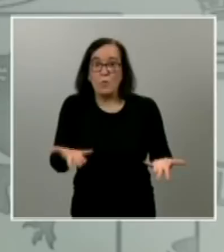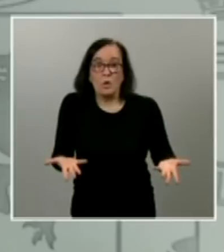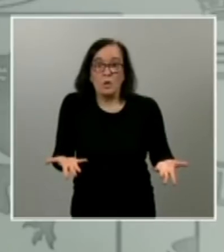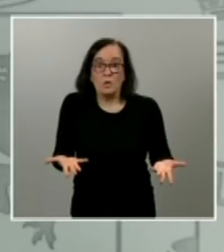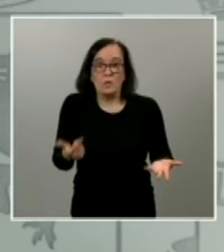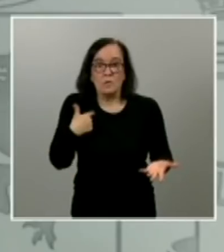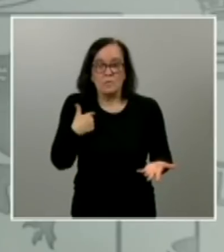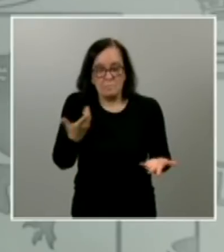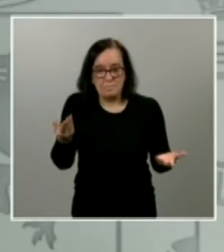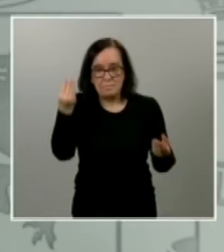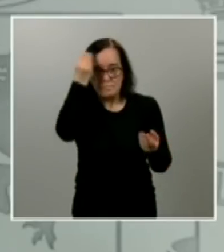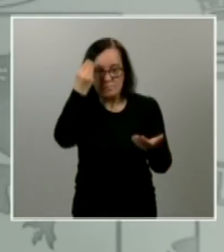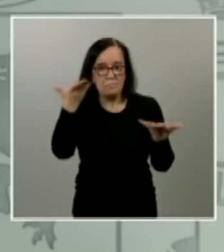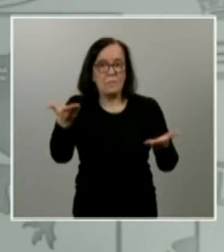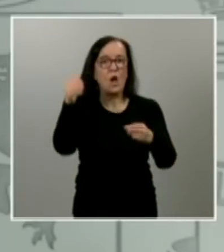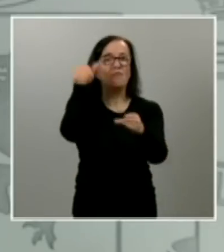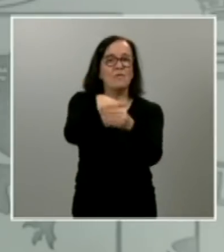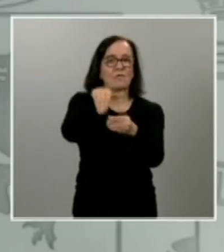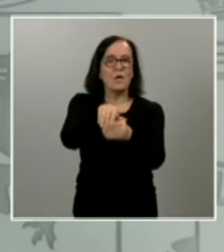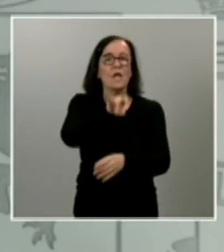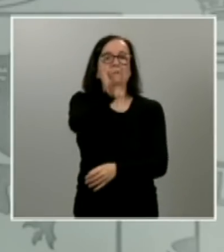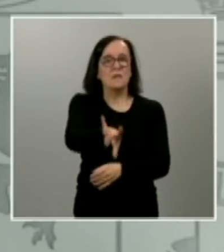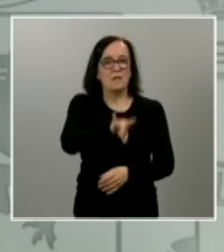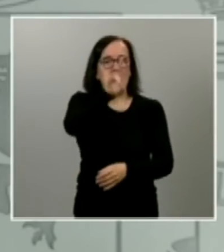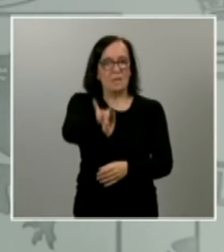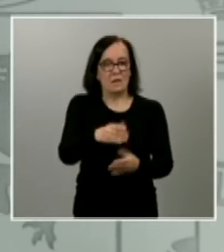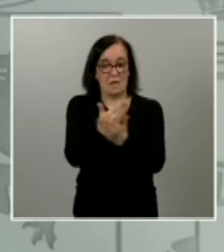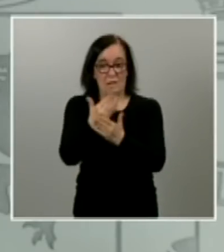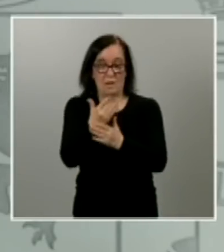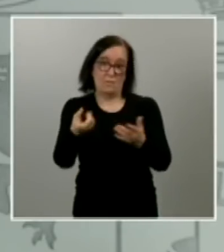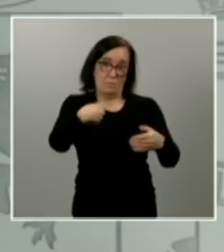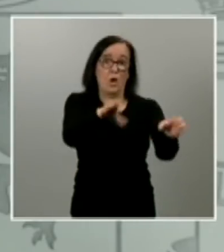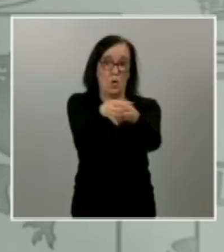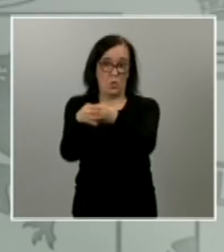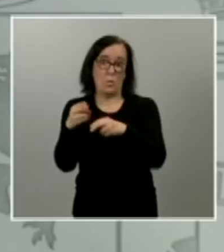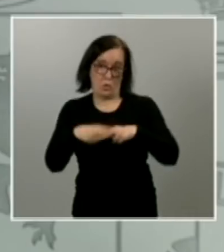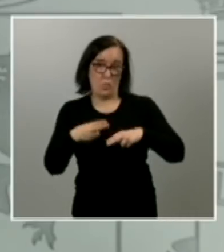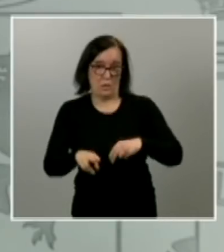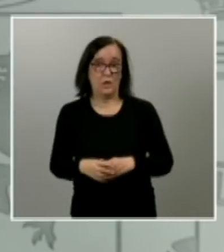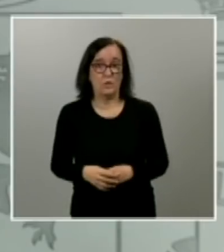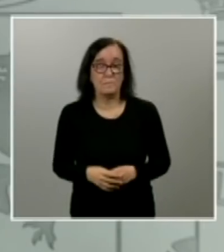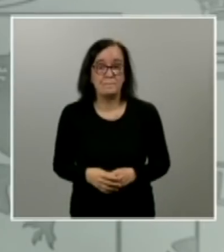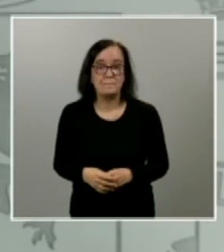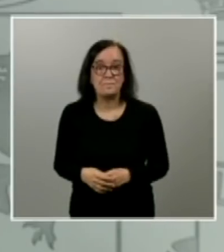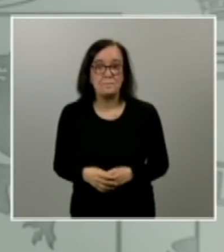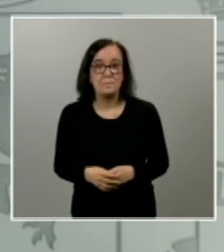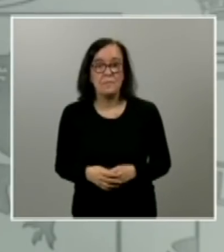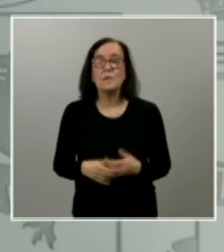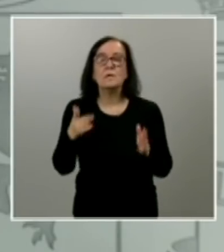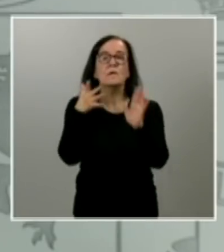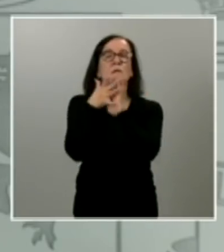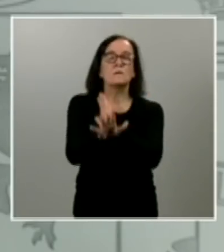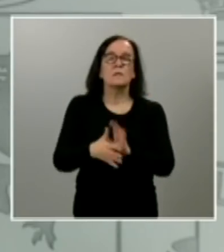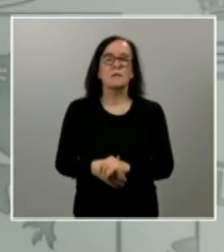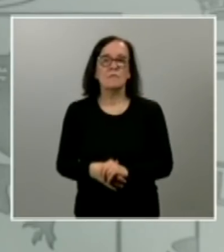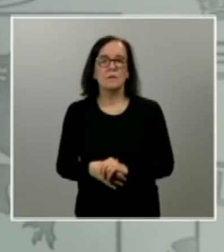consideración y a esa votación quincenal por parte de las fuerzas políticas esto significará que